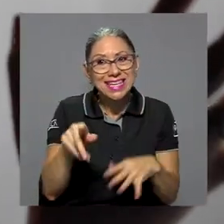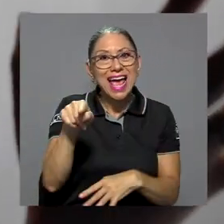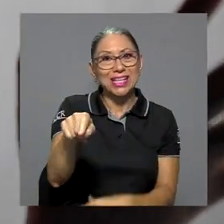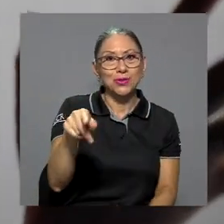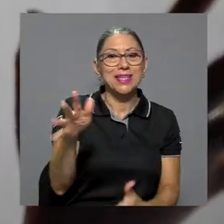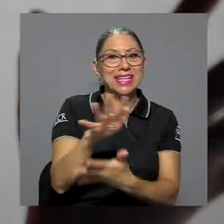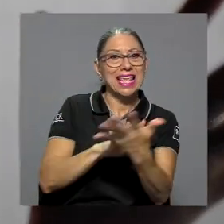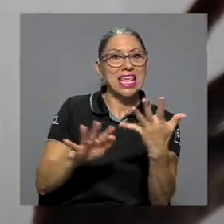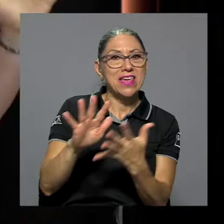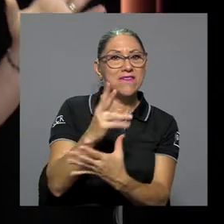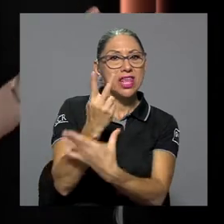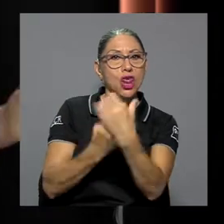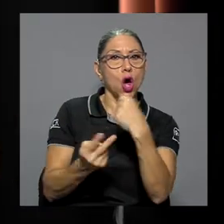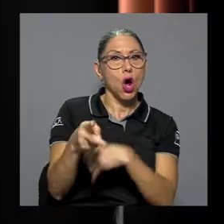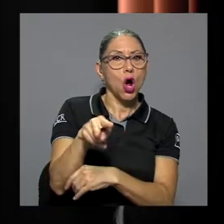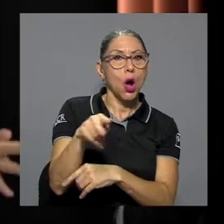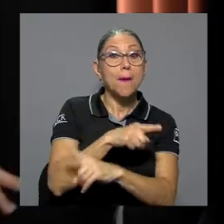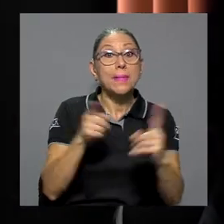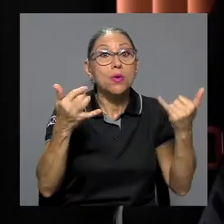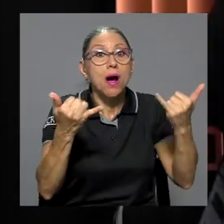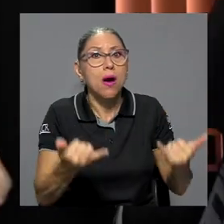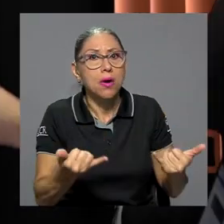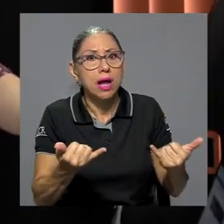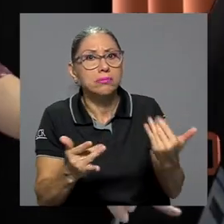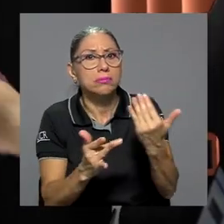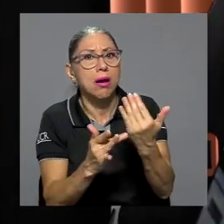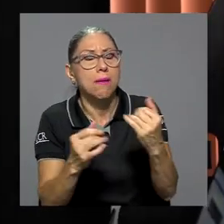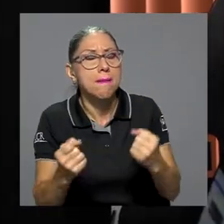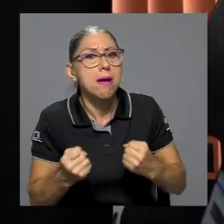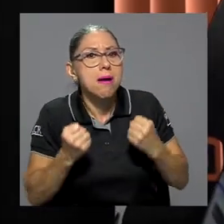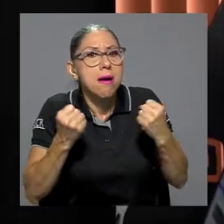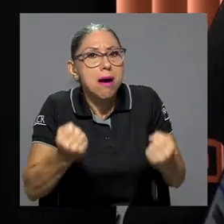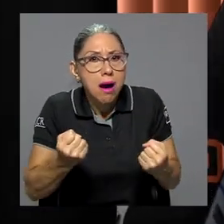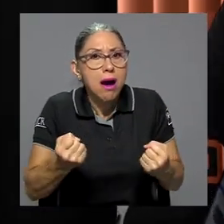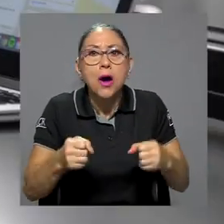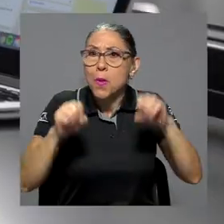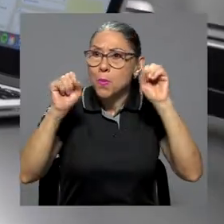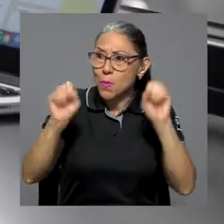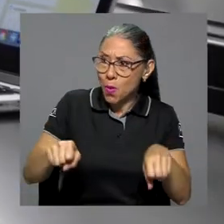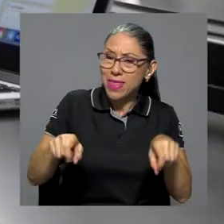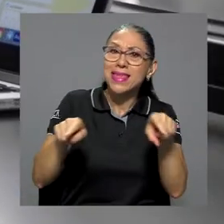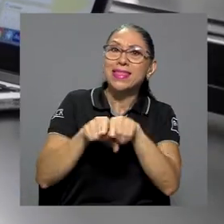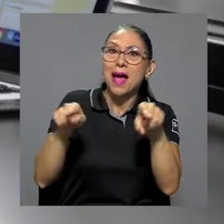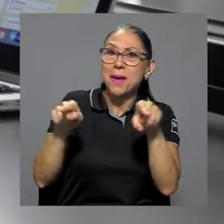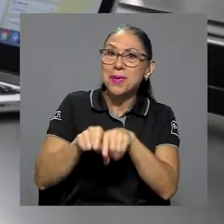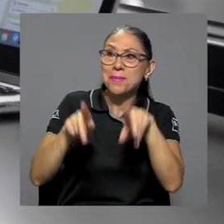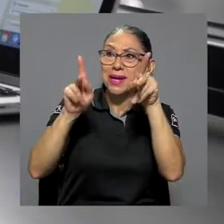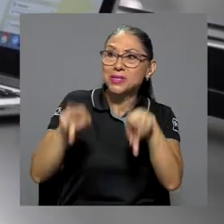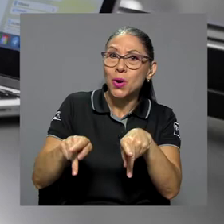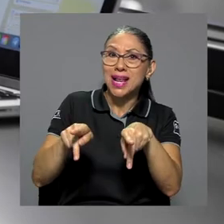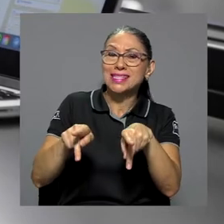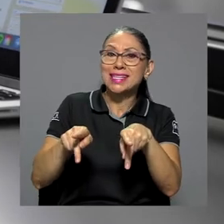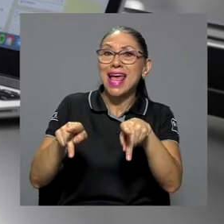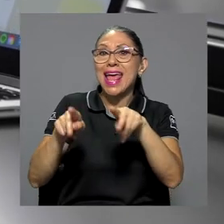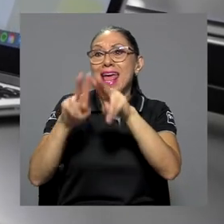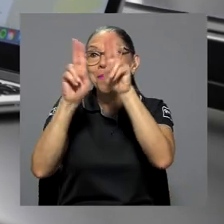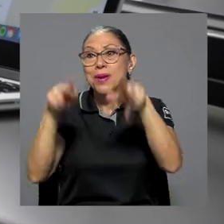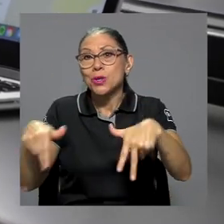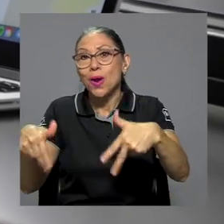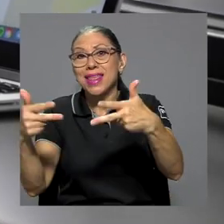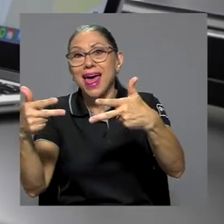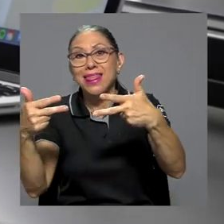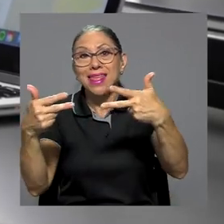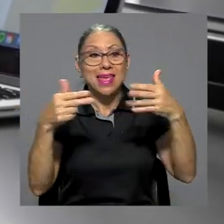Lo que pasa es que ahora las herramientas son tan poderosas que nos permiten integrar personas en virtualidad y presencialidad en una clase